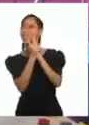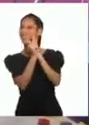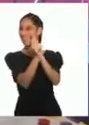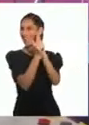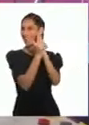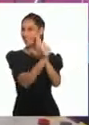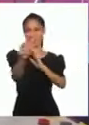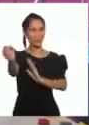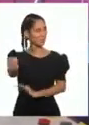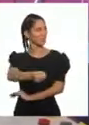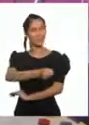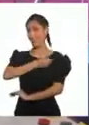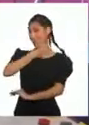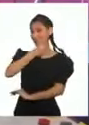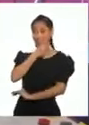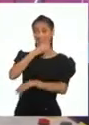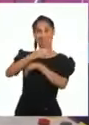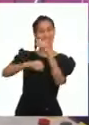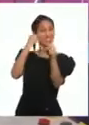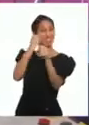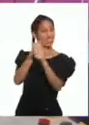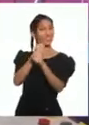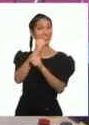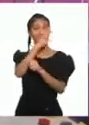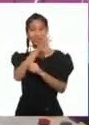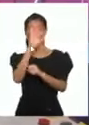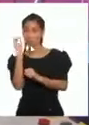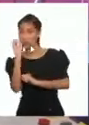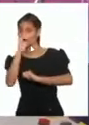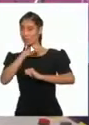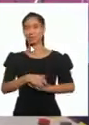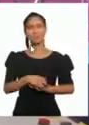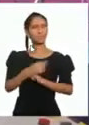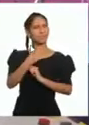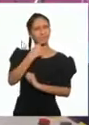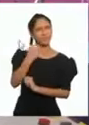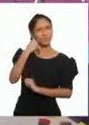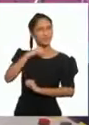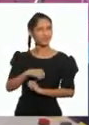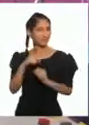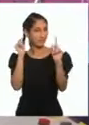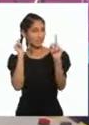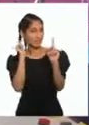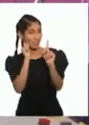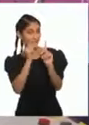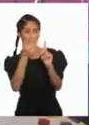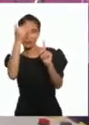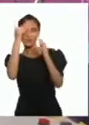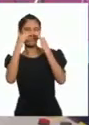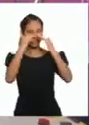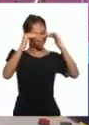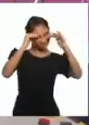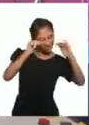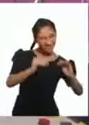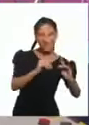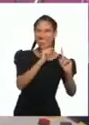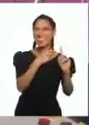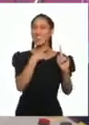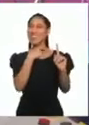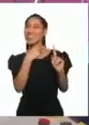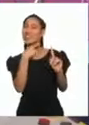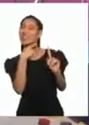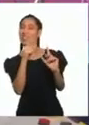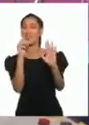canto en los años cincuenta. Dicen que desde chiquita le gustaba imitar el